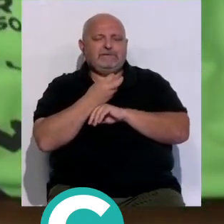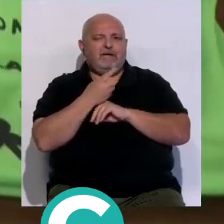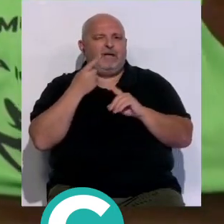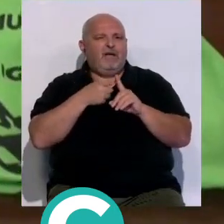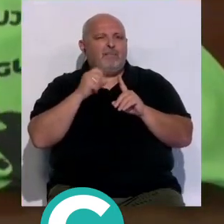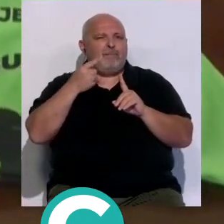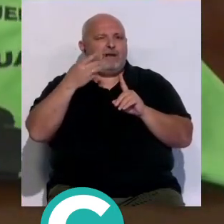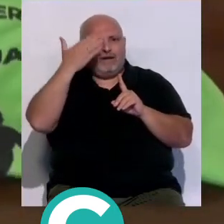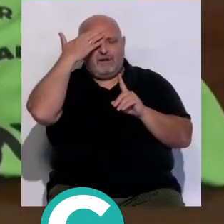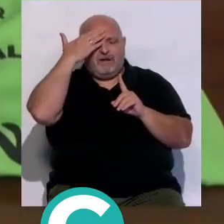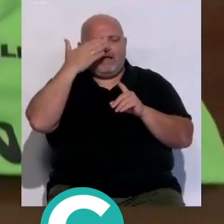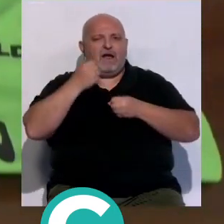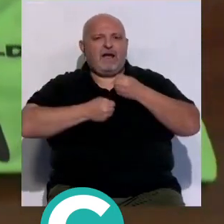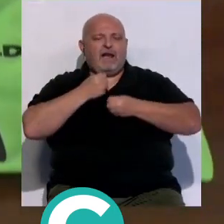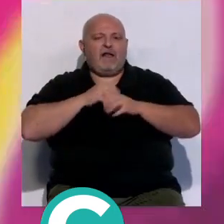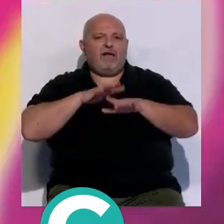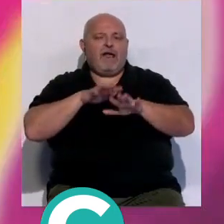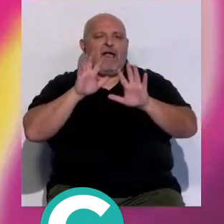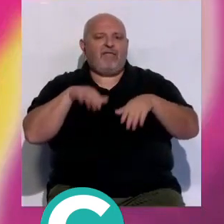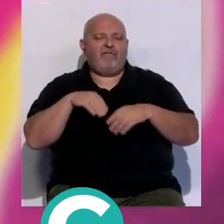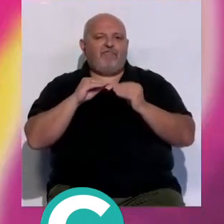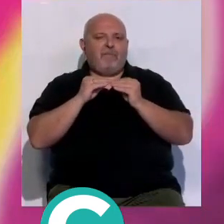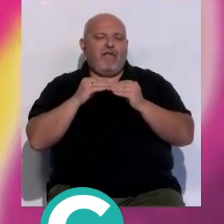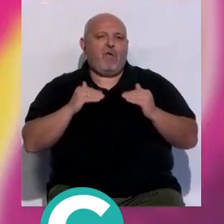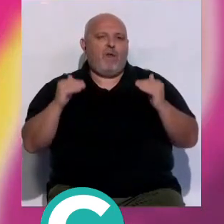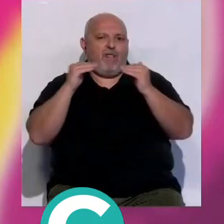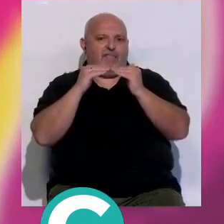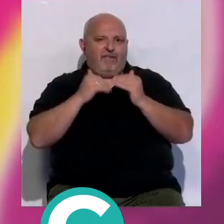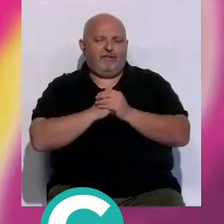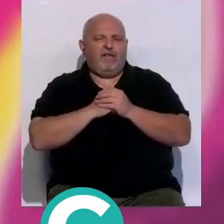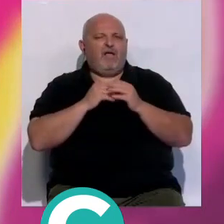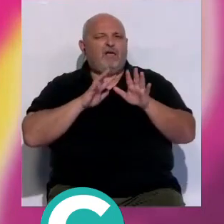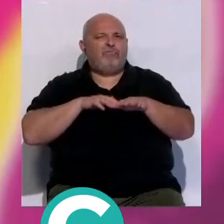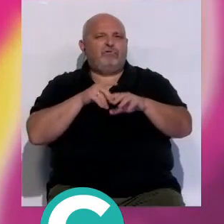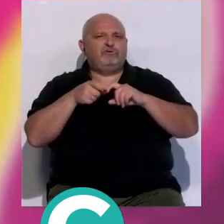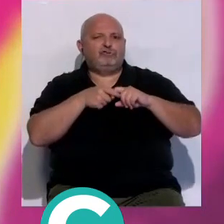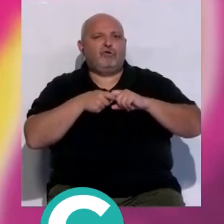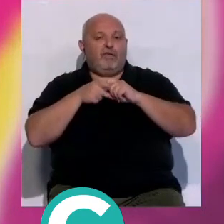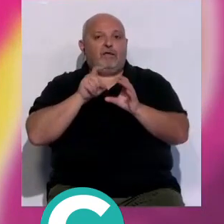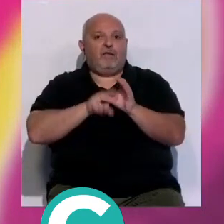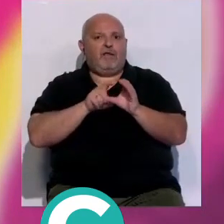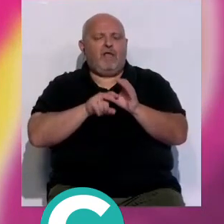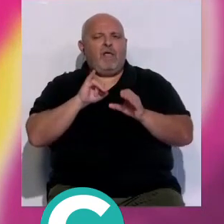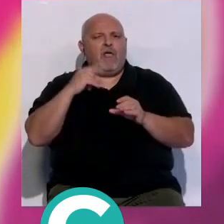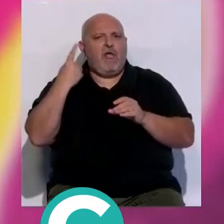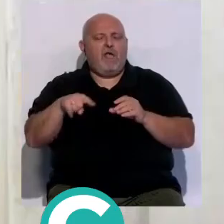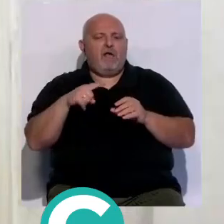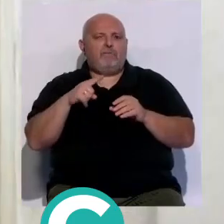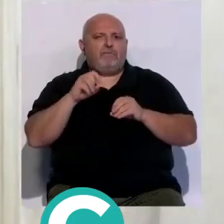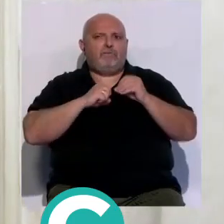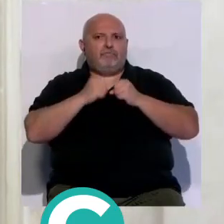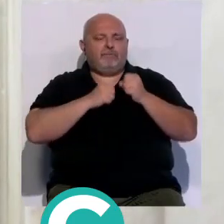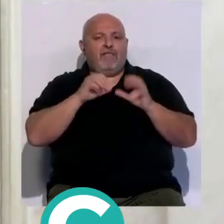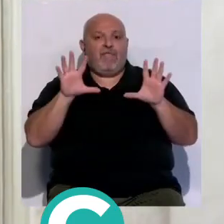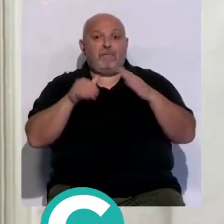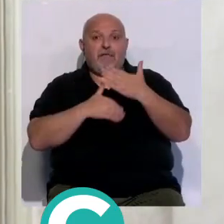como acto central la carrera marcha Cádiz en forma por la igualdad una carrera solidaria en que los participantes tendrán que completar desde